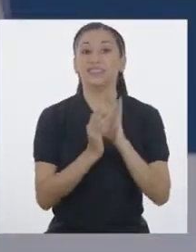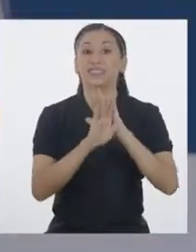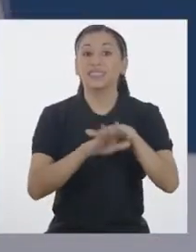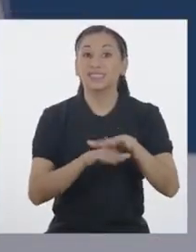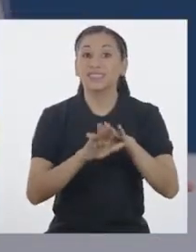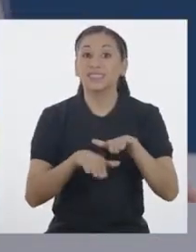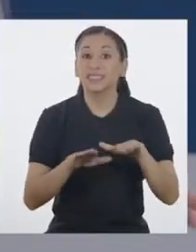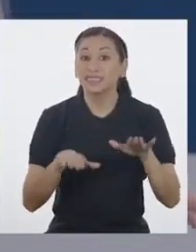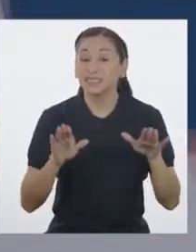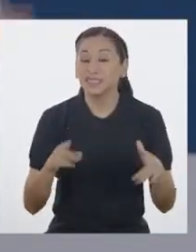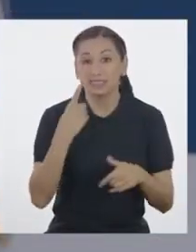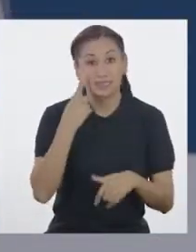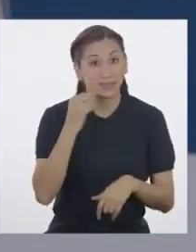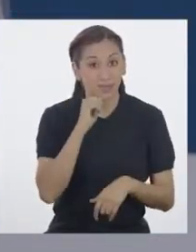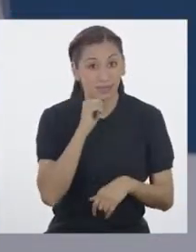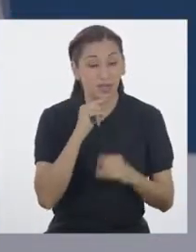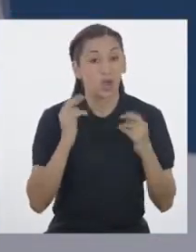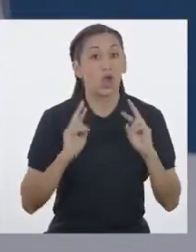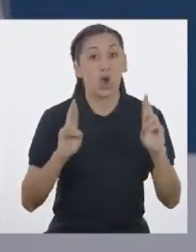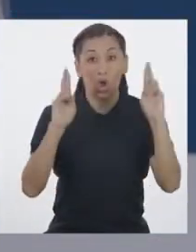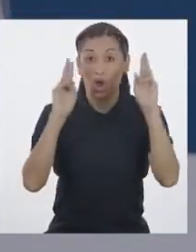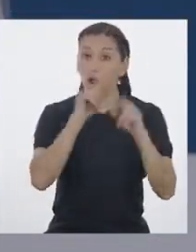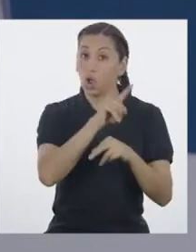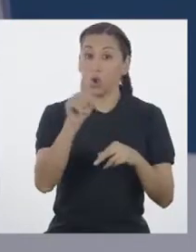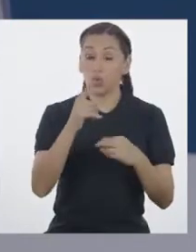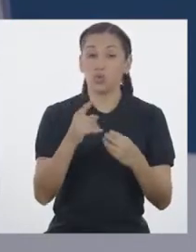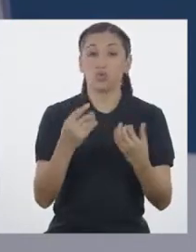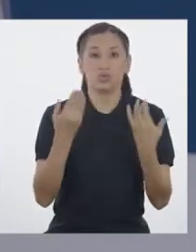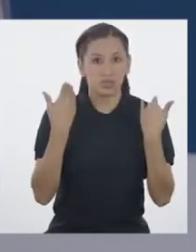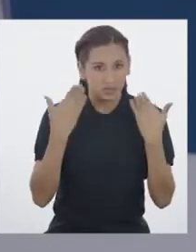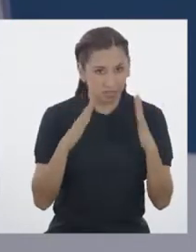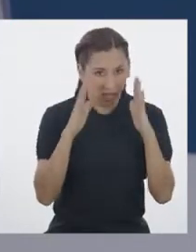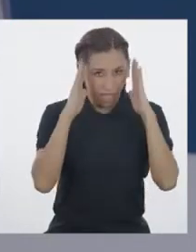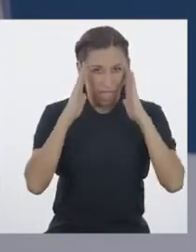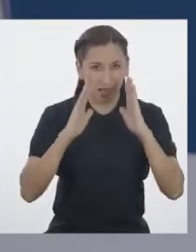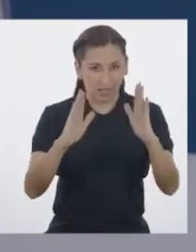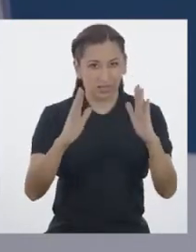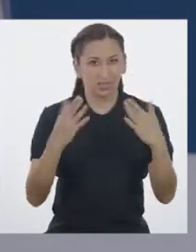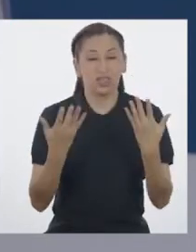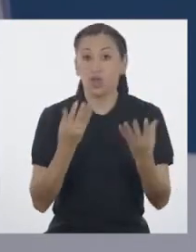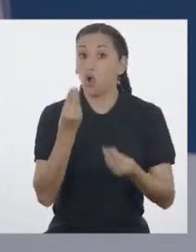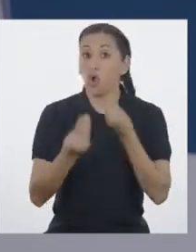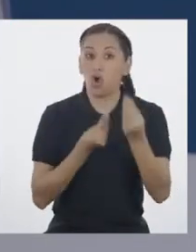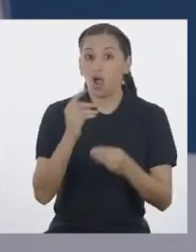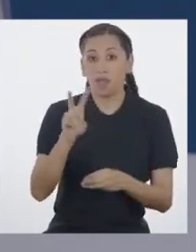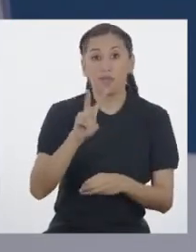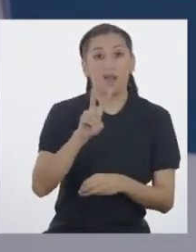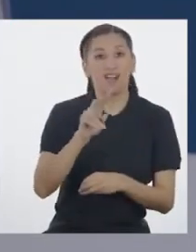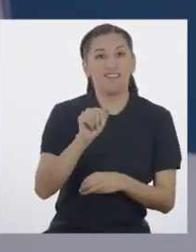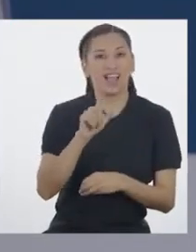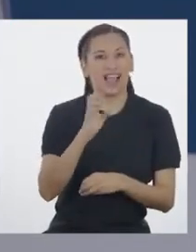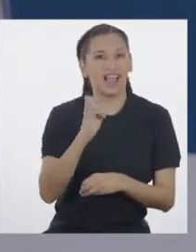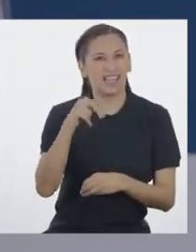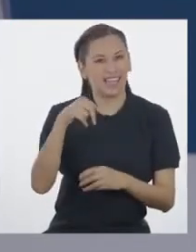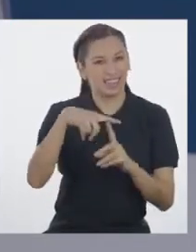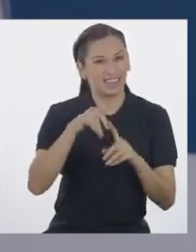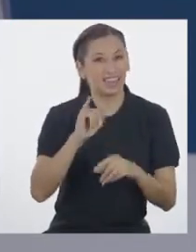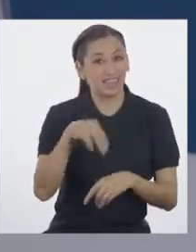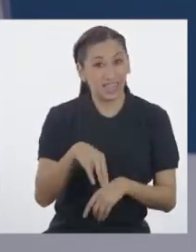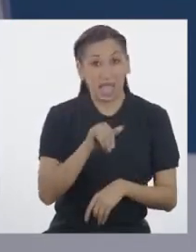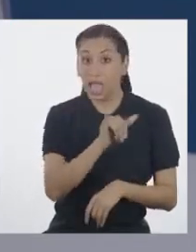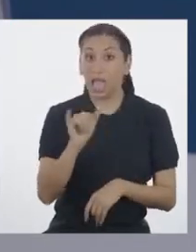Niñas y niños Espero que hayan estado muy atentos a cómo Valentín y Rocío